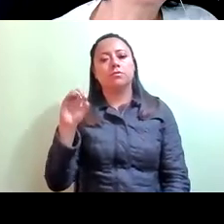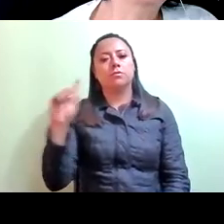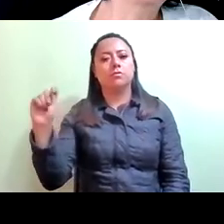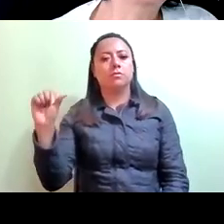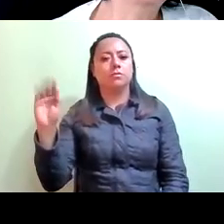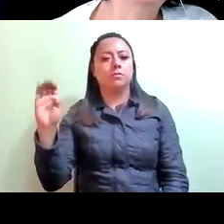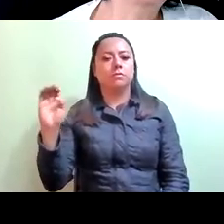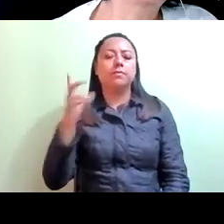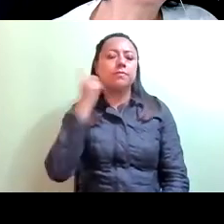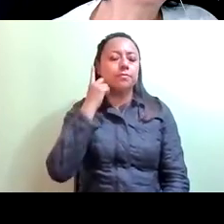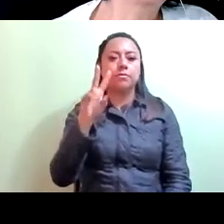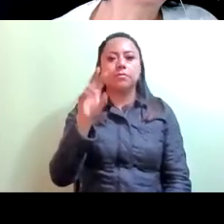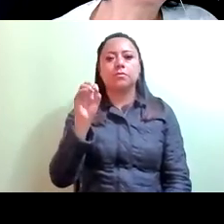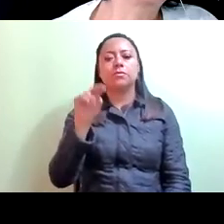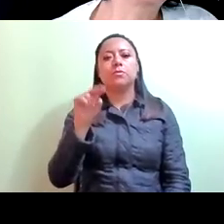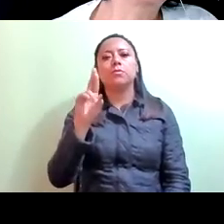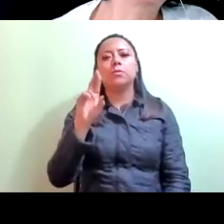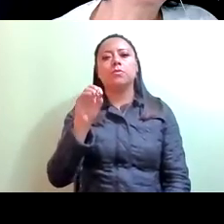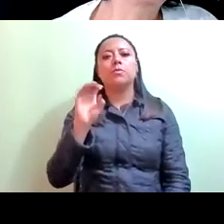Diputado Cristian Damián Monrores de la Isla